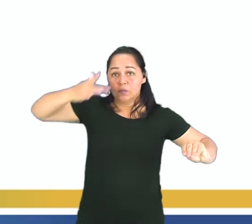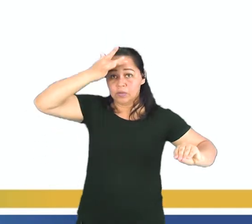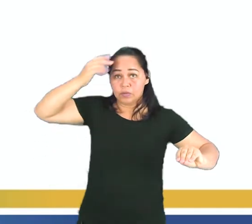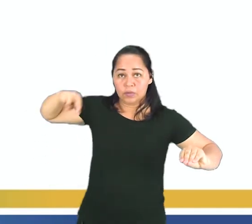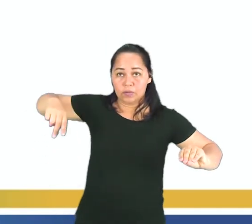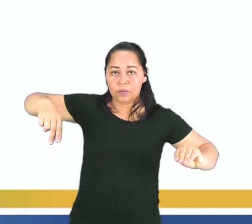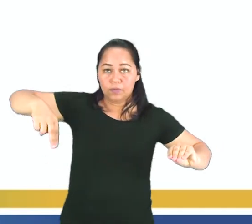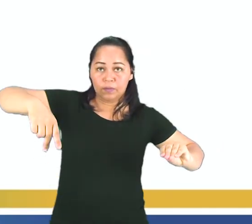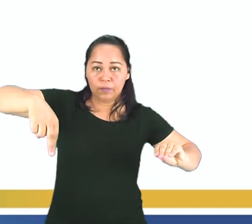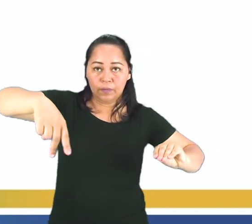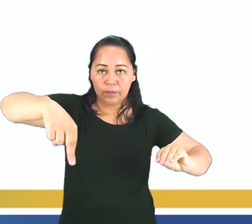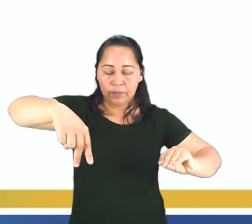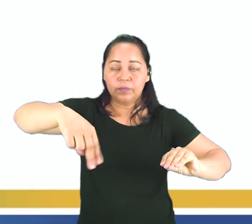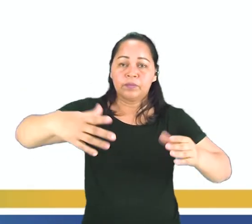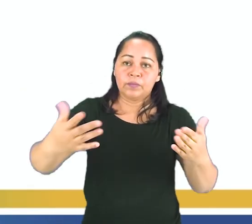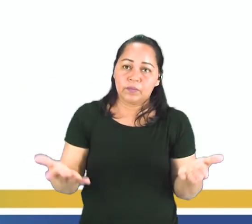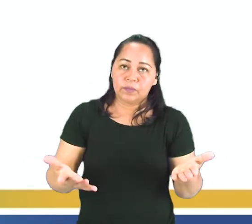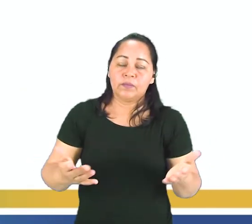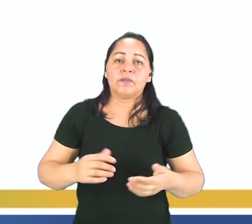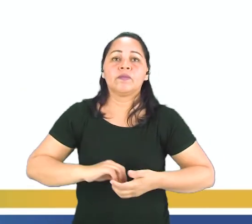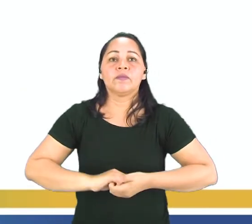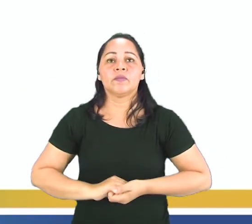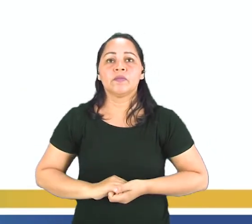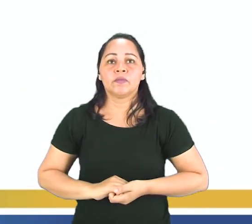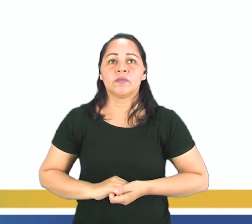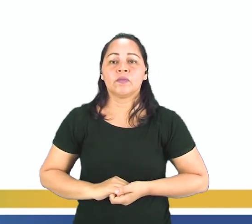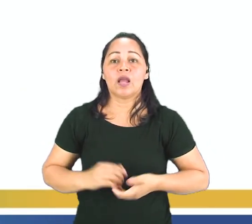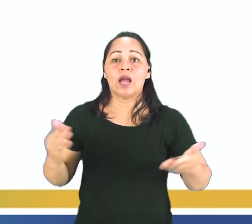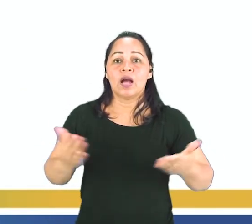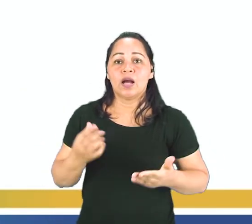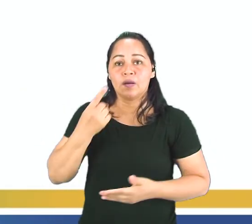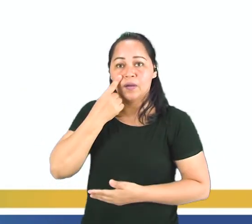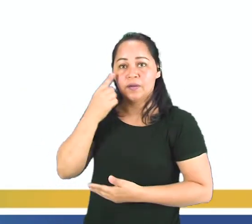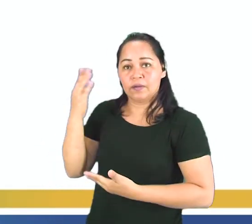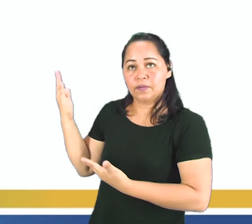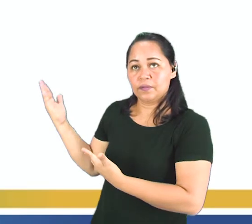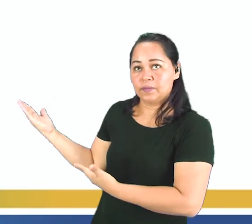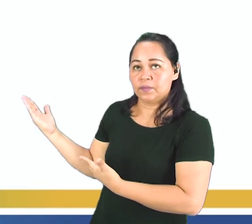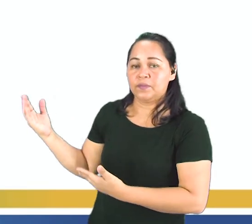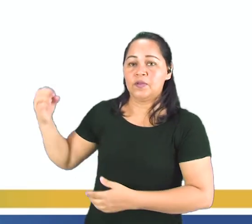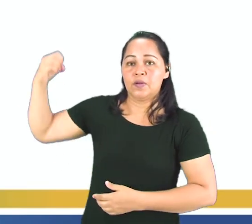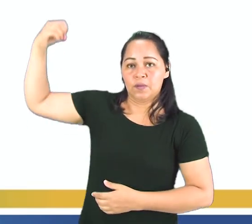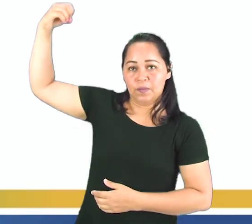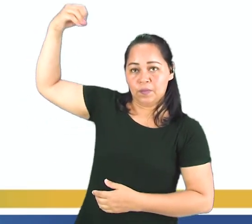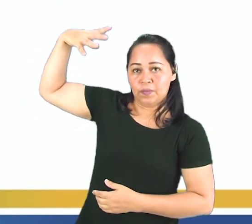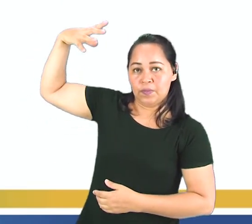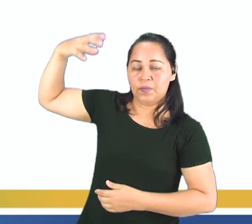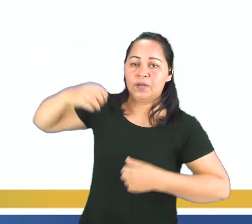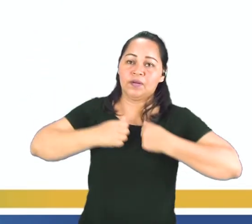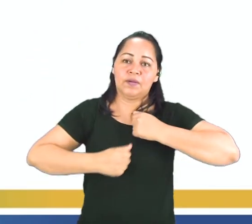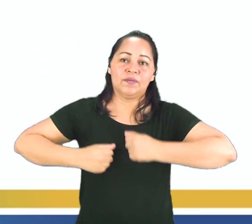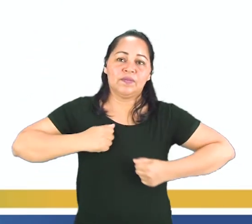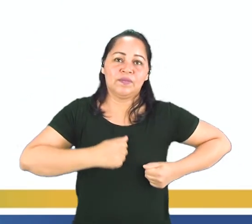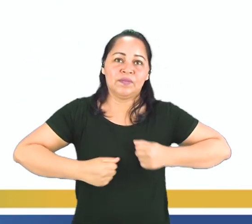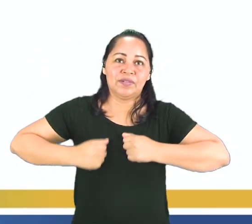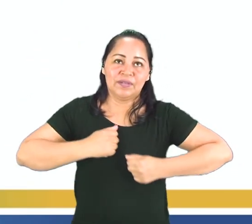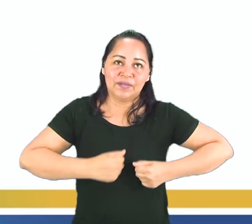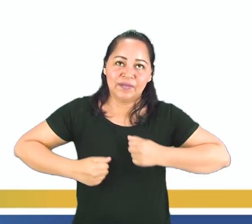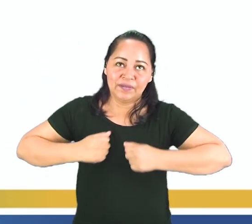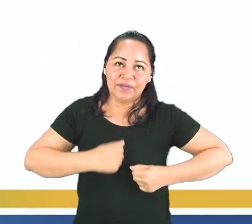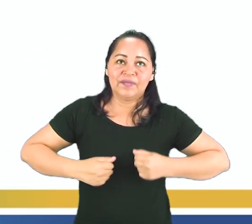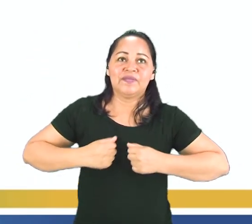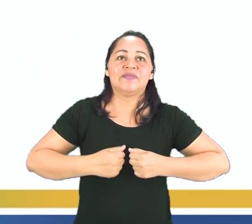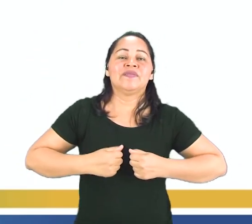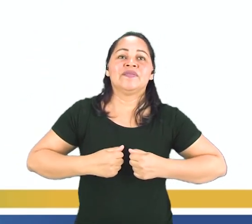alfombra. ¿Está bien? Vamos ahora para o banheiro. Vamos para o banheiro, vamos lá. En el baño o en el